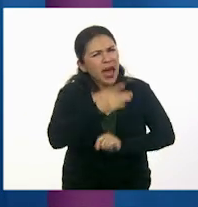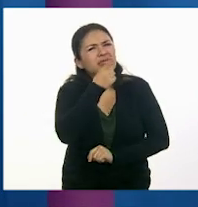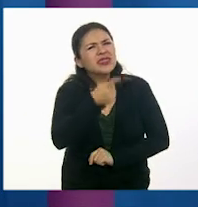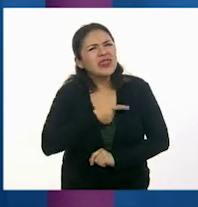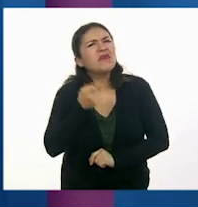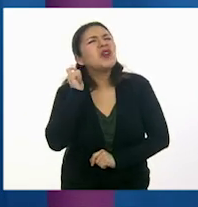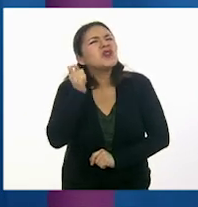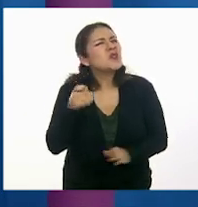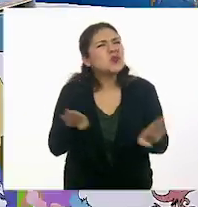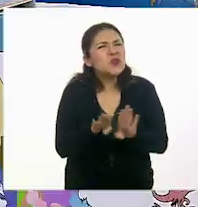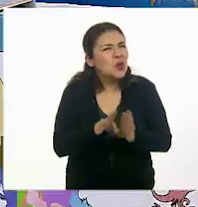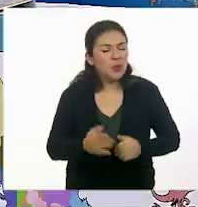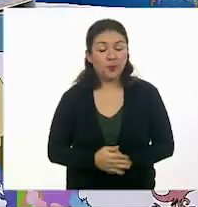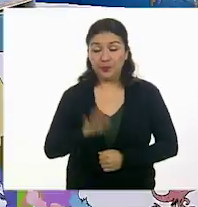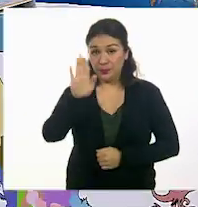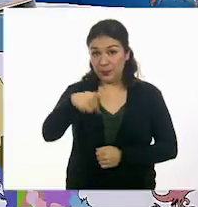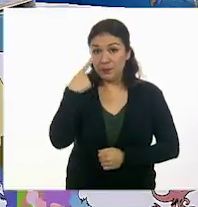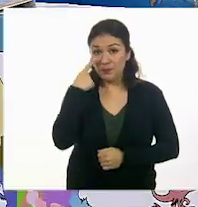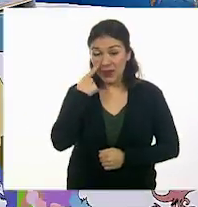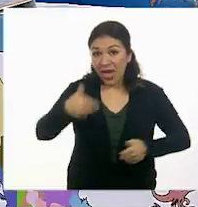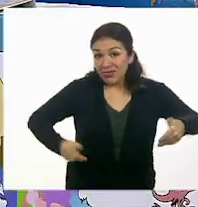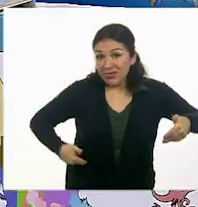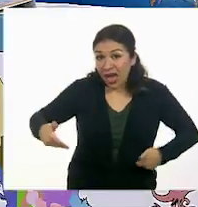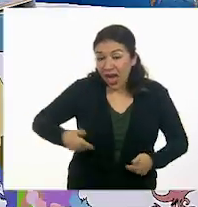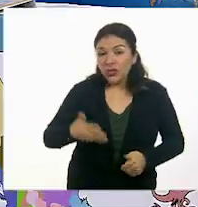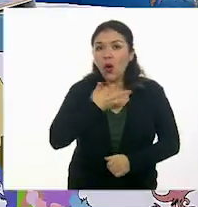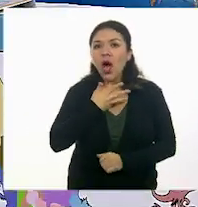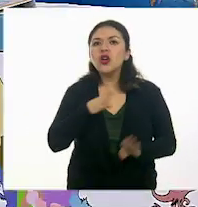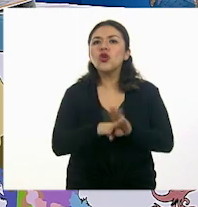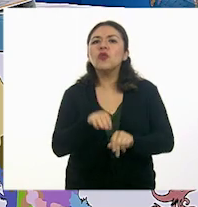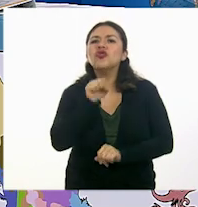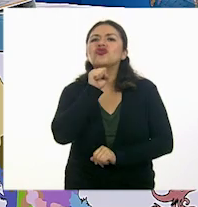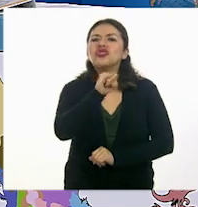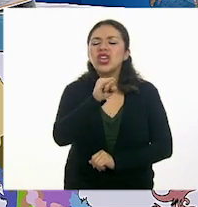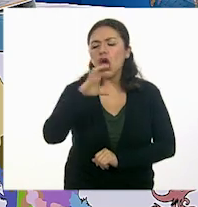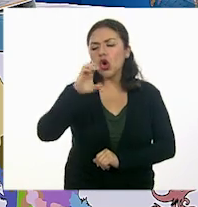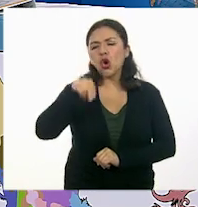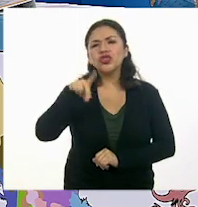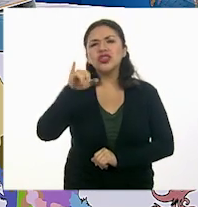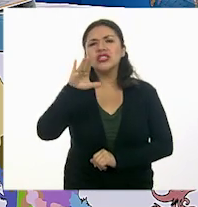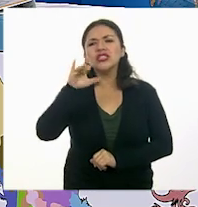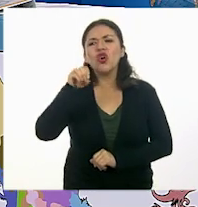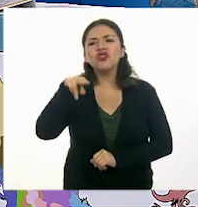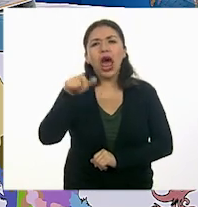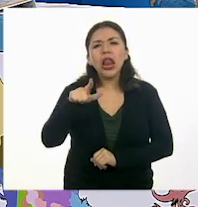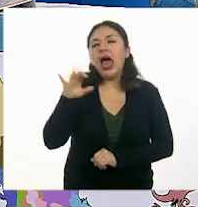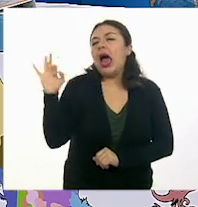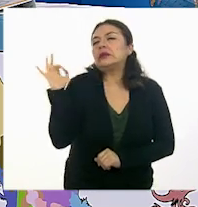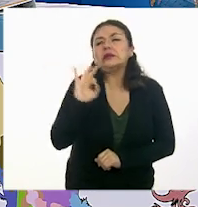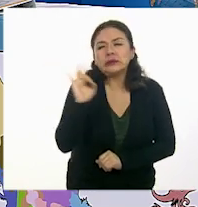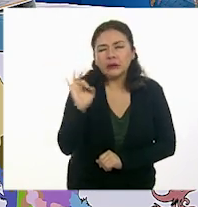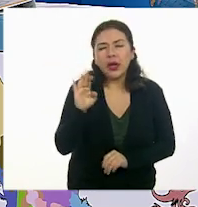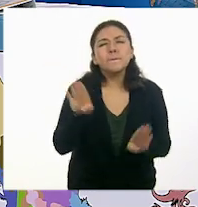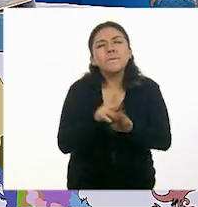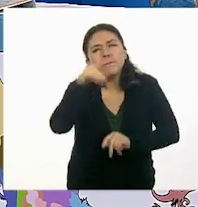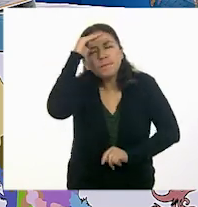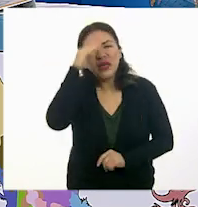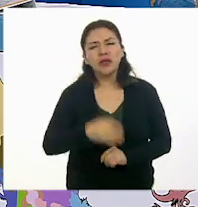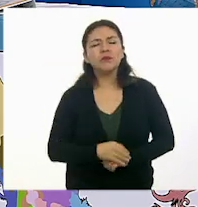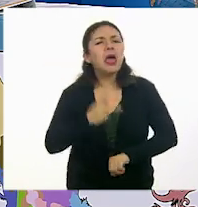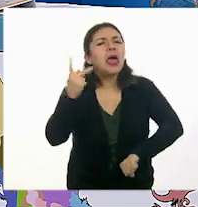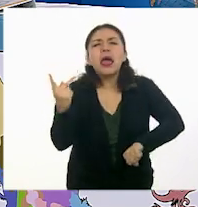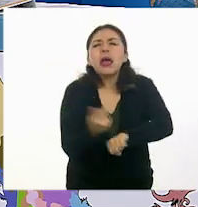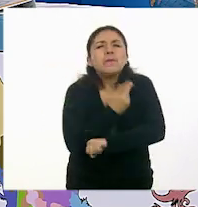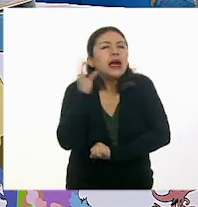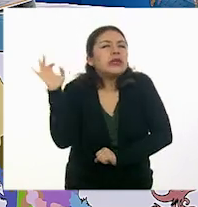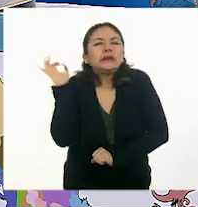funciona. Bueno, en el teatro se juega con un sí condicional. Nos podemos hacer, por ejemplo, la siguiente pregunta. ¿Qué pasaría